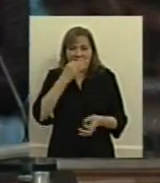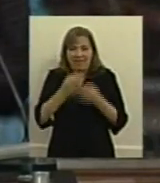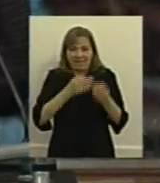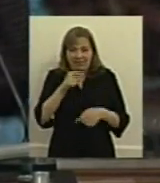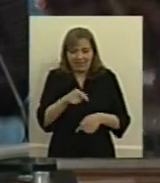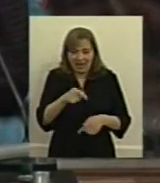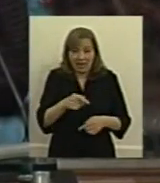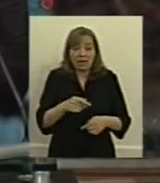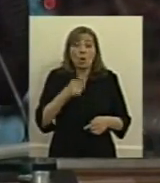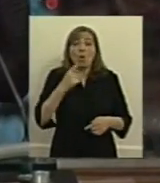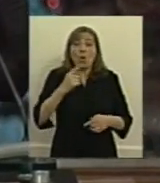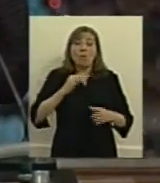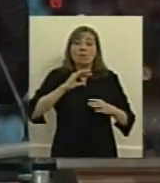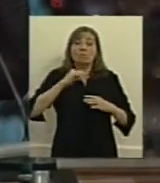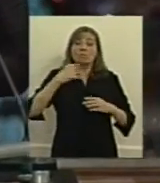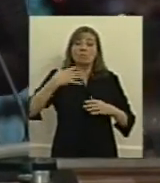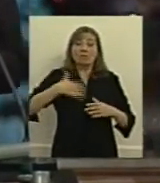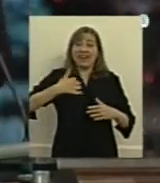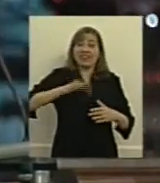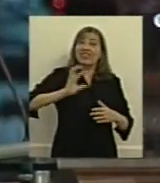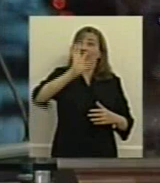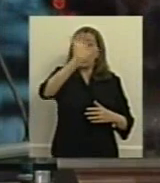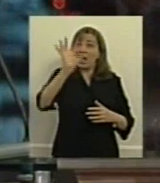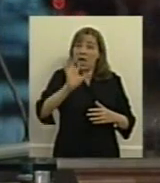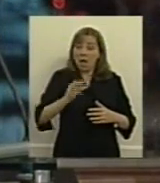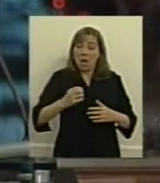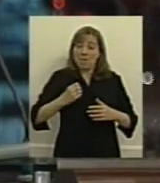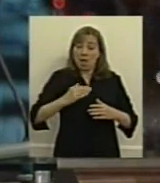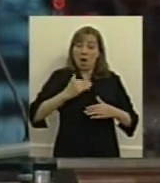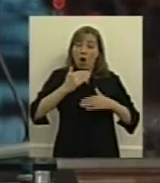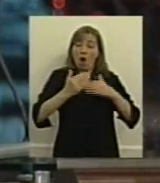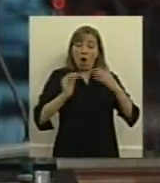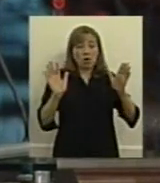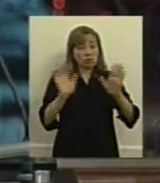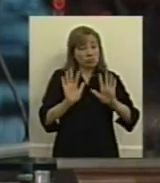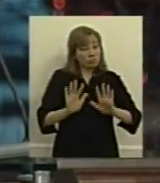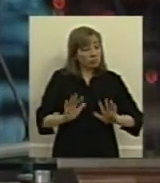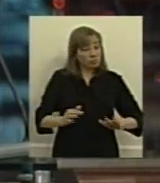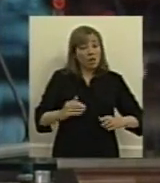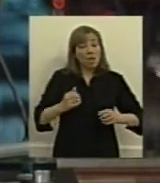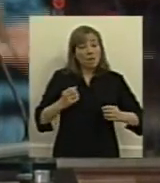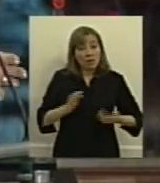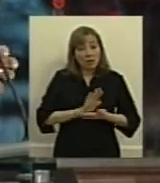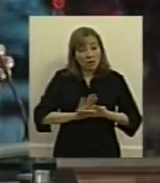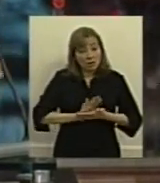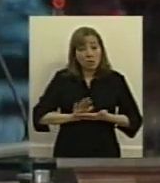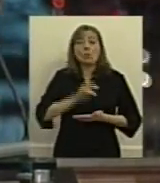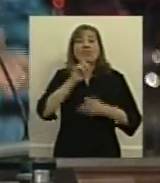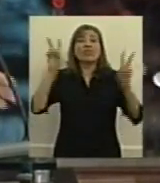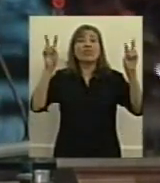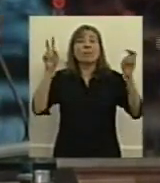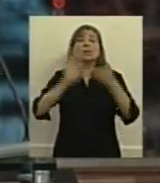que un país se va ordenando y organizándose comienza a surgir el abordaje de los temas